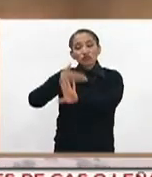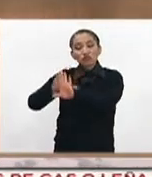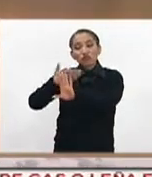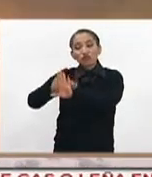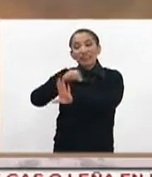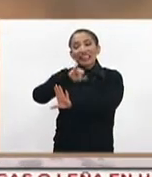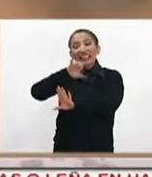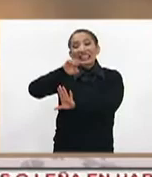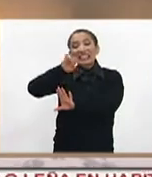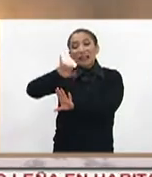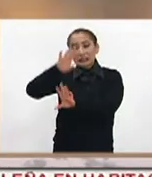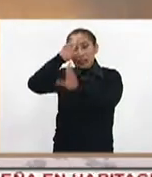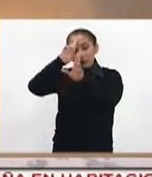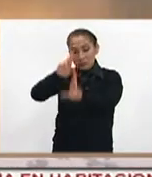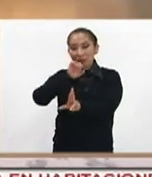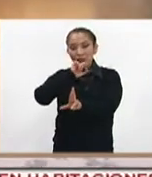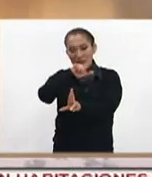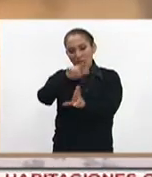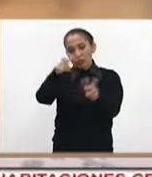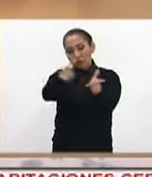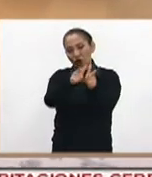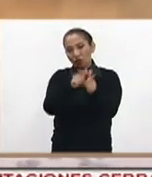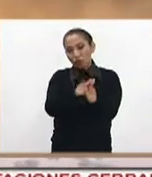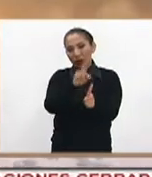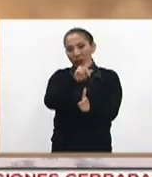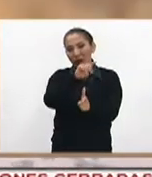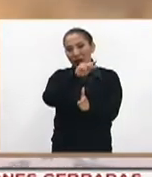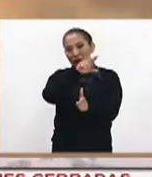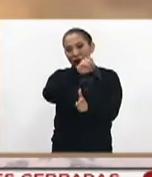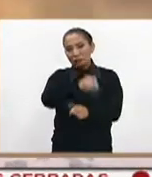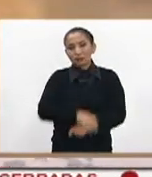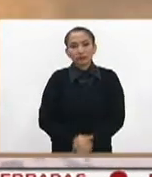ISIS y que eso implica respetar también el régimen de Damasco.